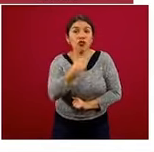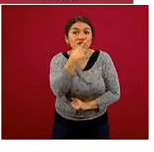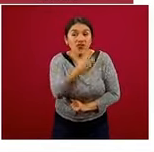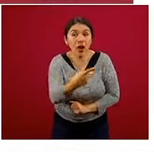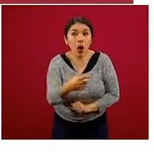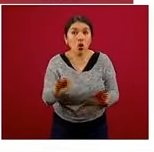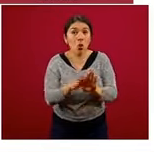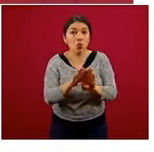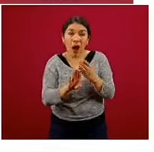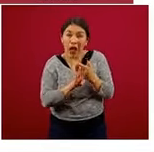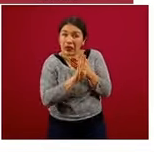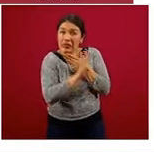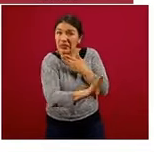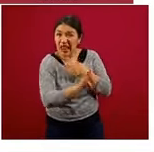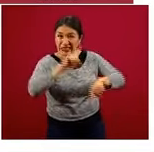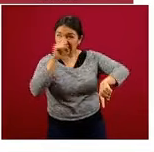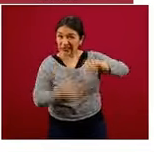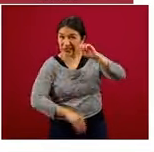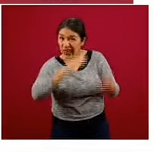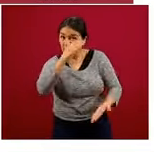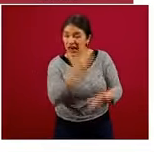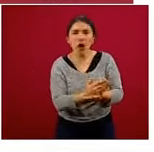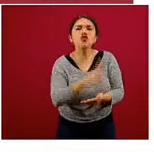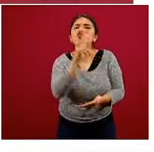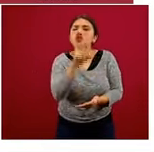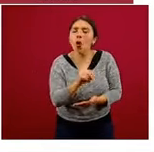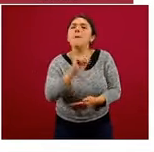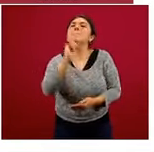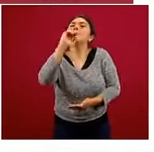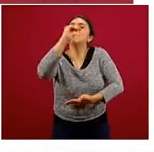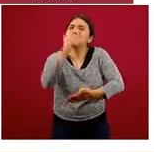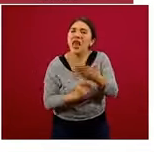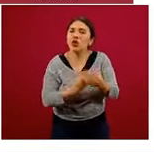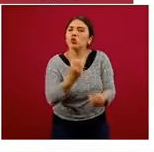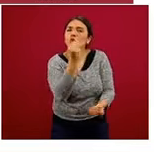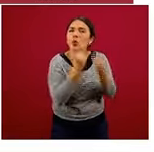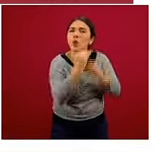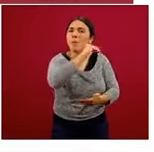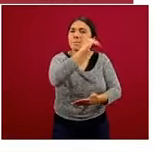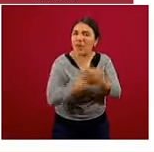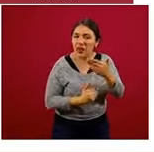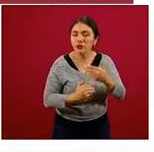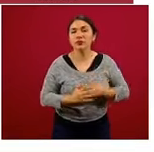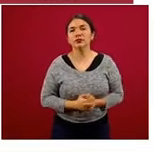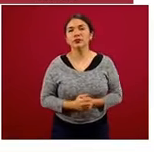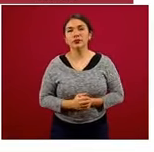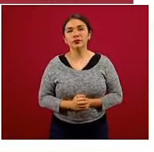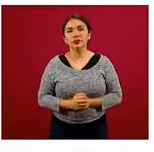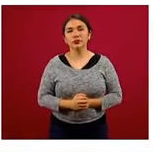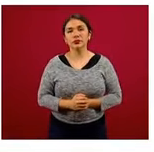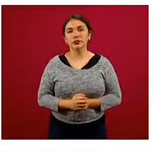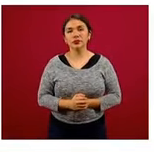evitarlos, estoy diciendo limitarlos, hay que reducirlos. La siguiente, por favor.